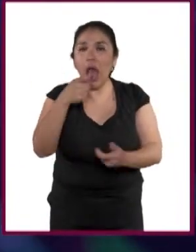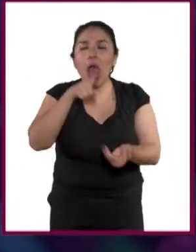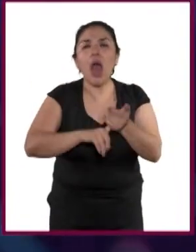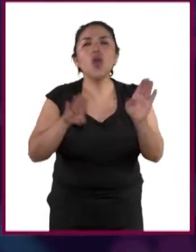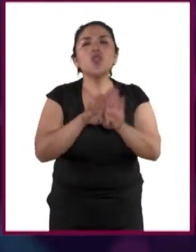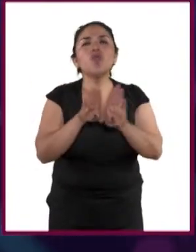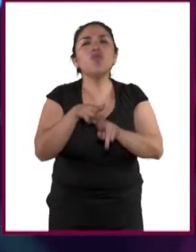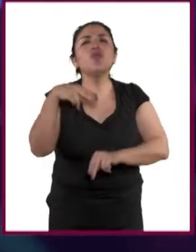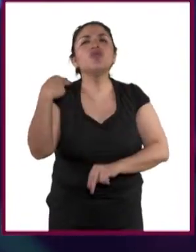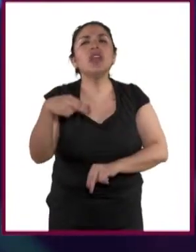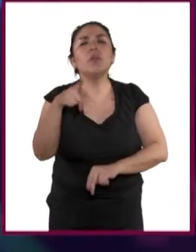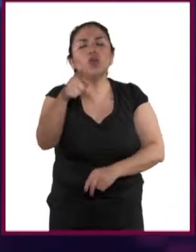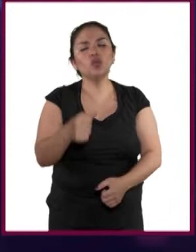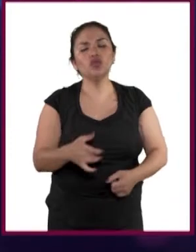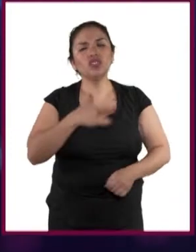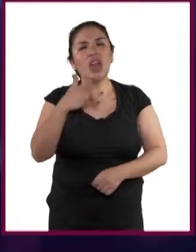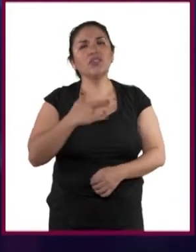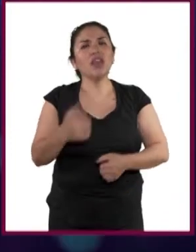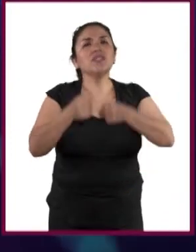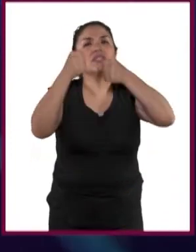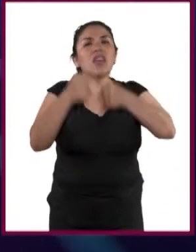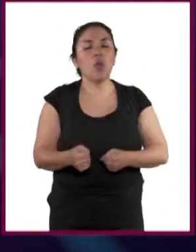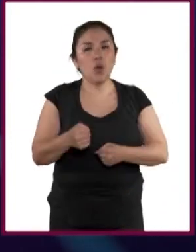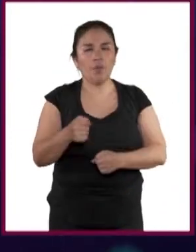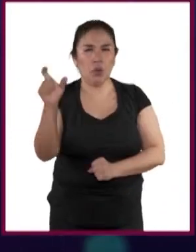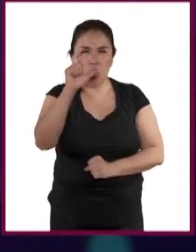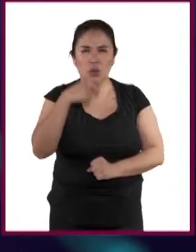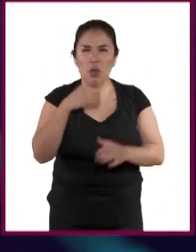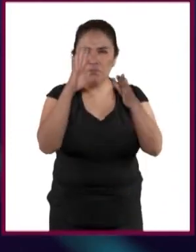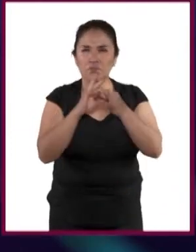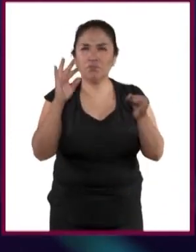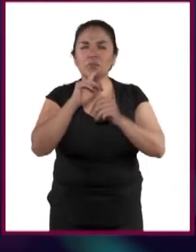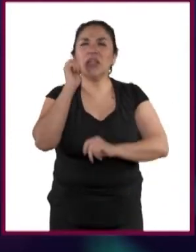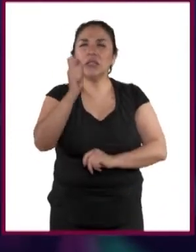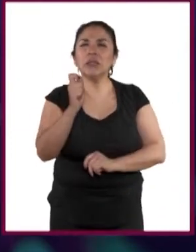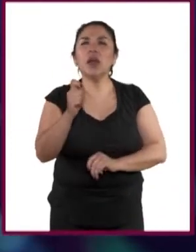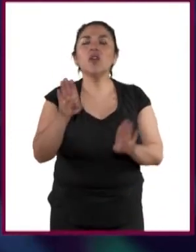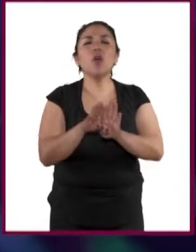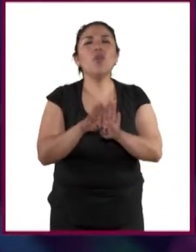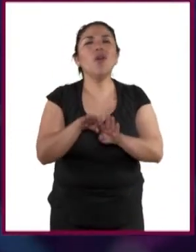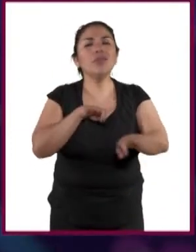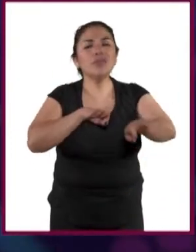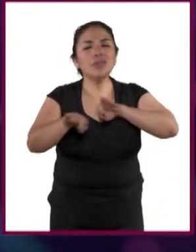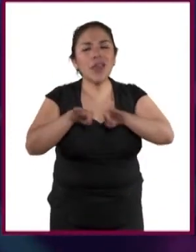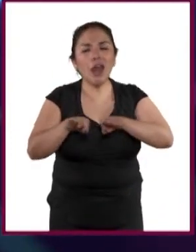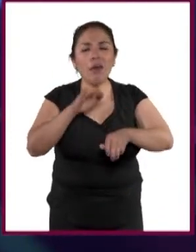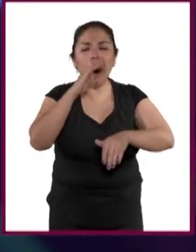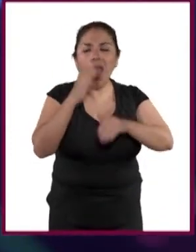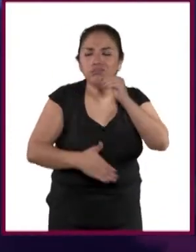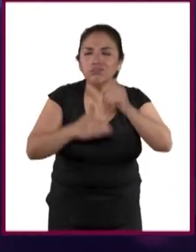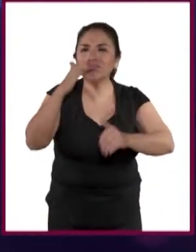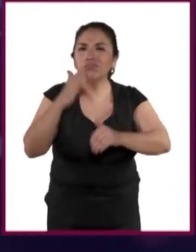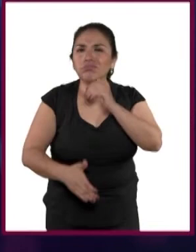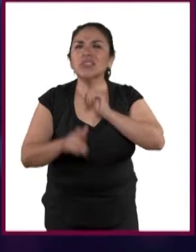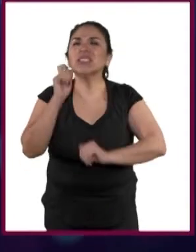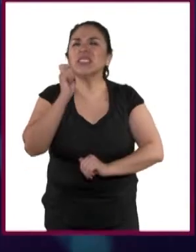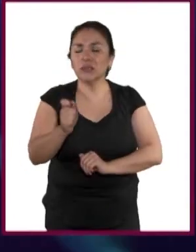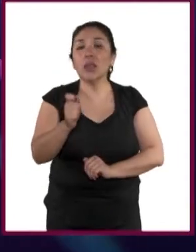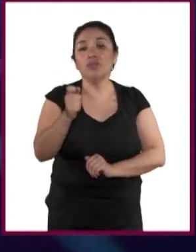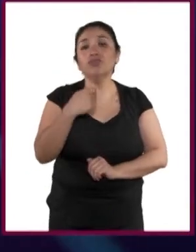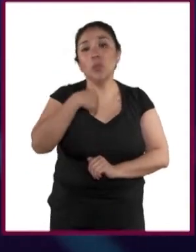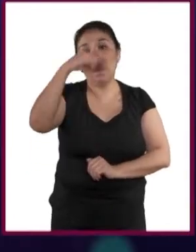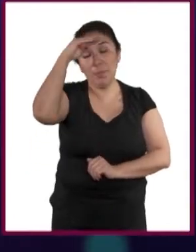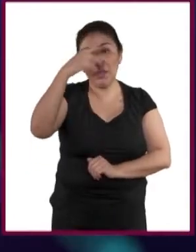podríamos llamar certeza en el futuro. Cuando yo pienso en la precarización del empleo, lo que estoy pensando es que les estamos